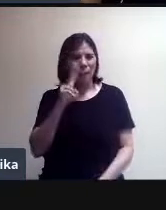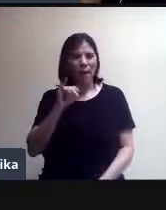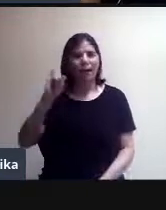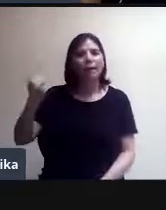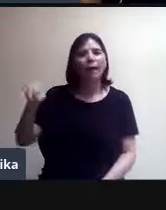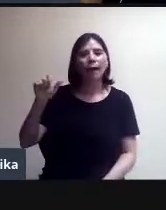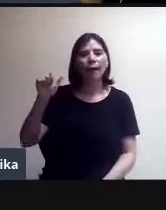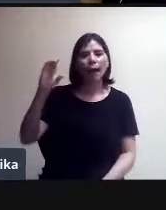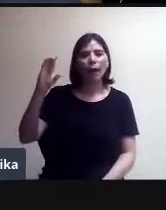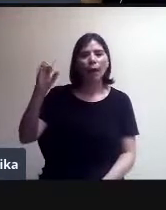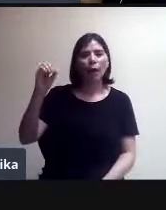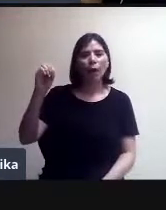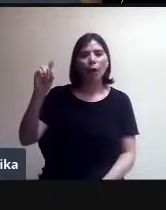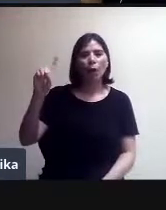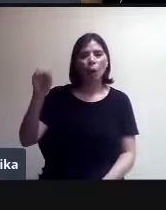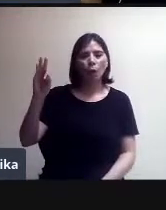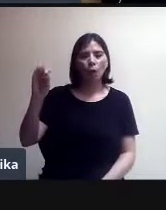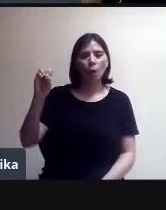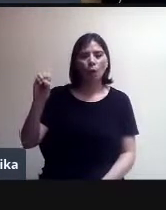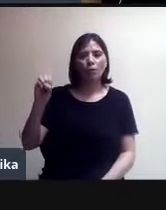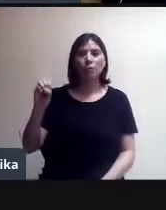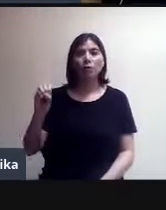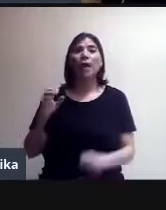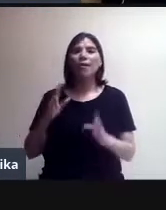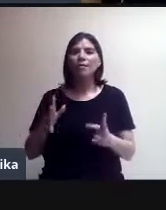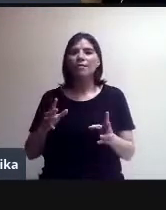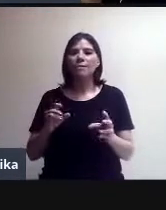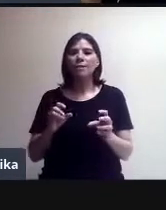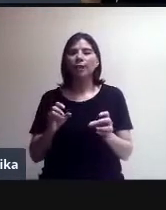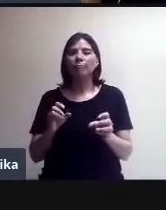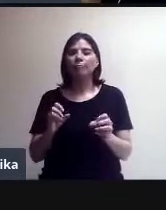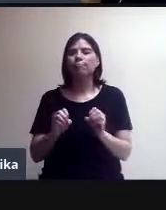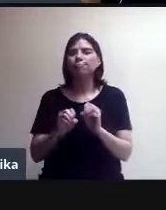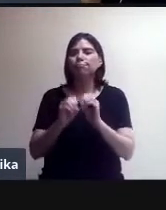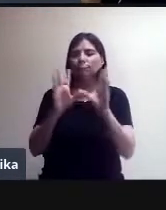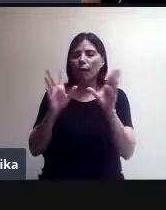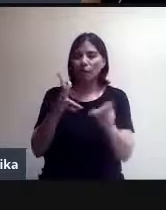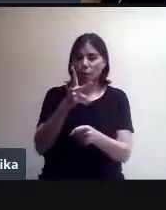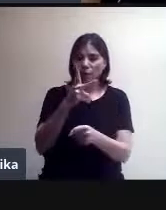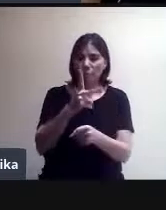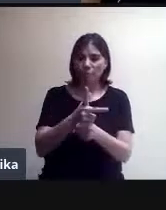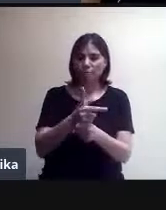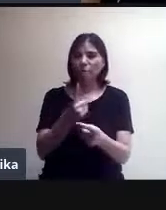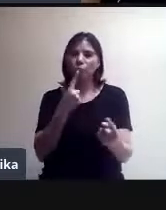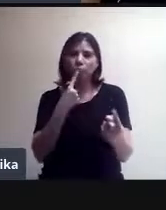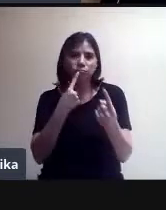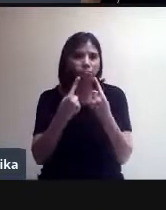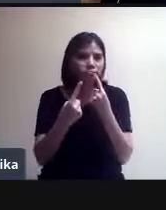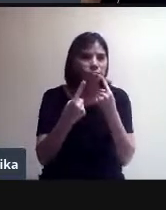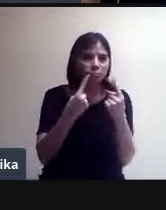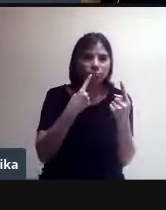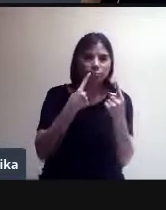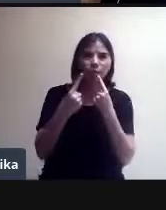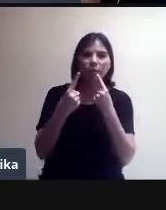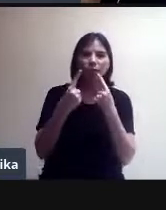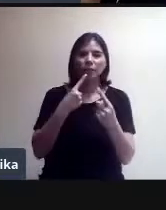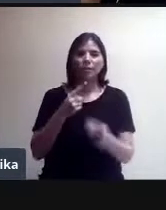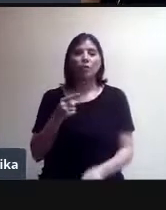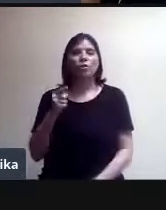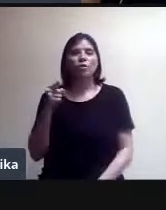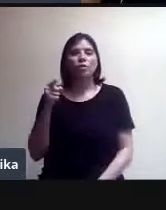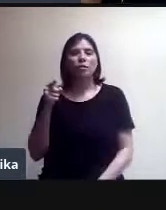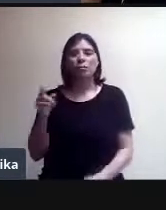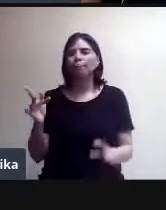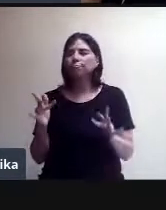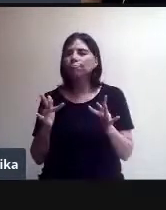ya activó, ya está interactuando conmigo. Entonces, recuerden que si ustedes están conectados con su grupo, bueno, pueden